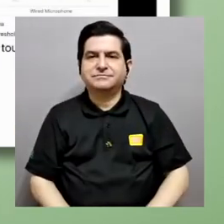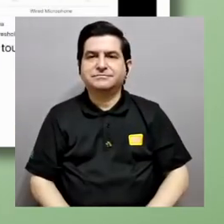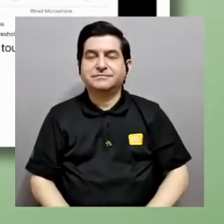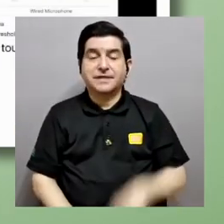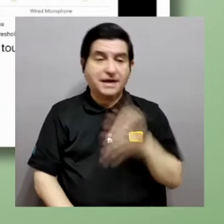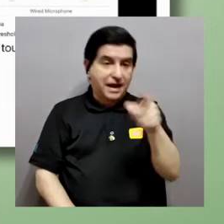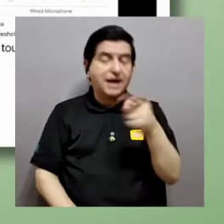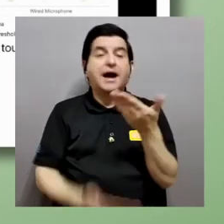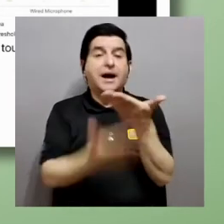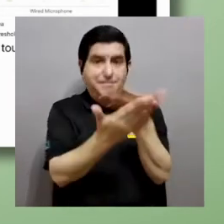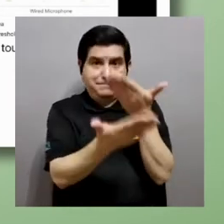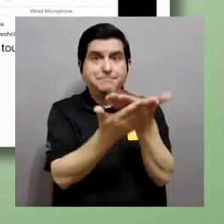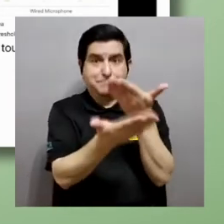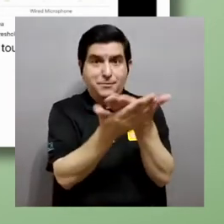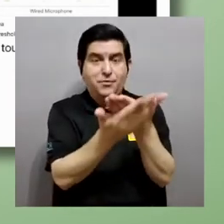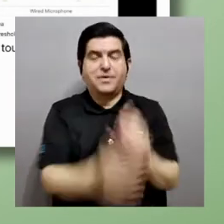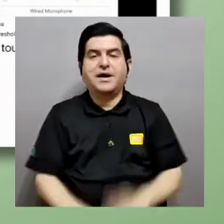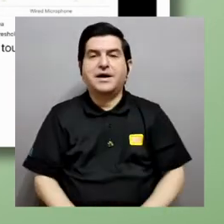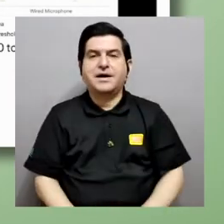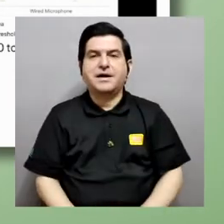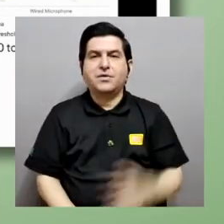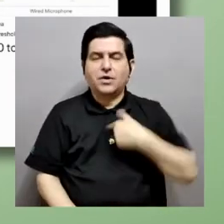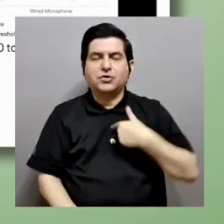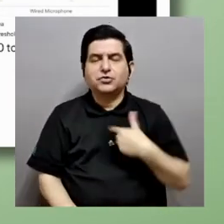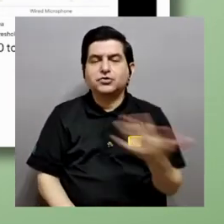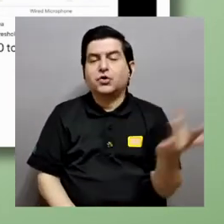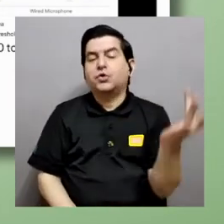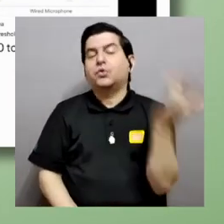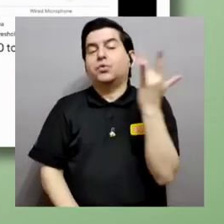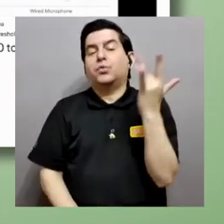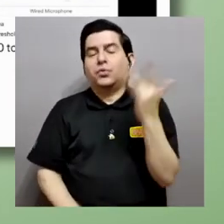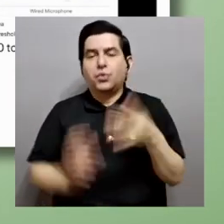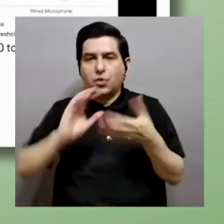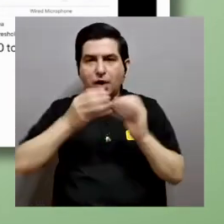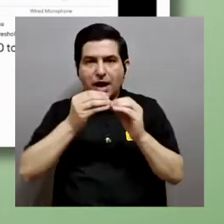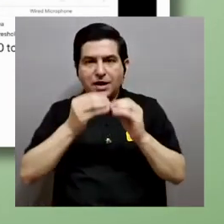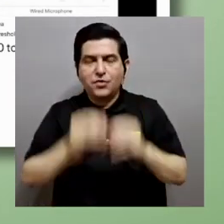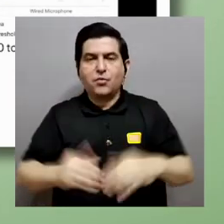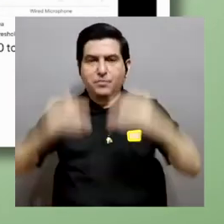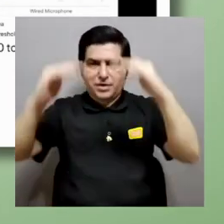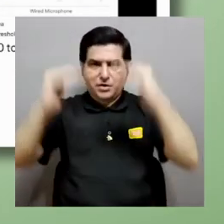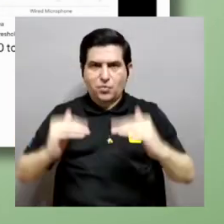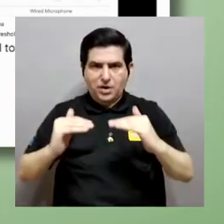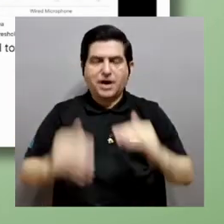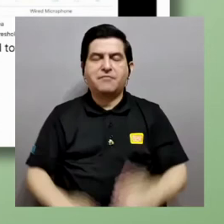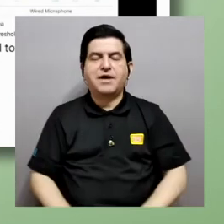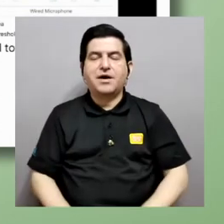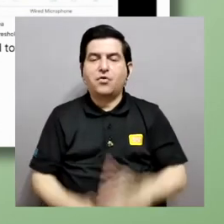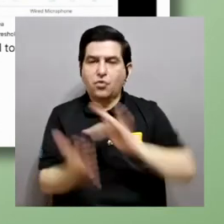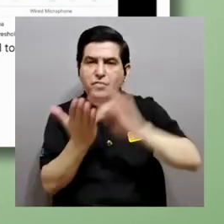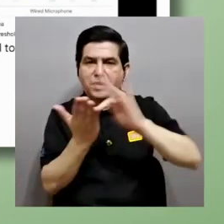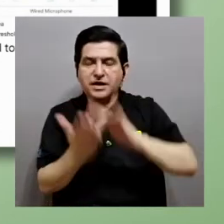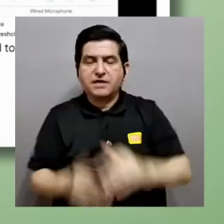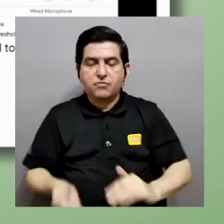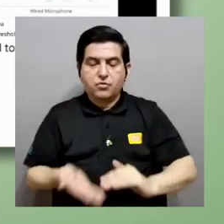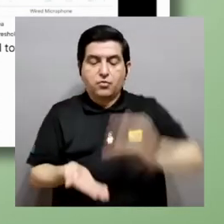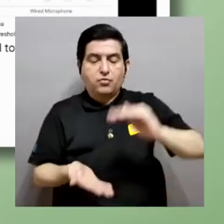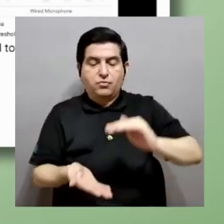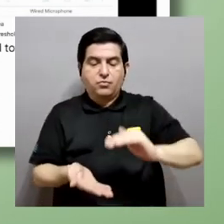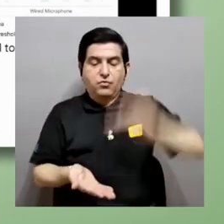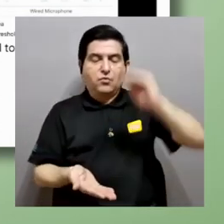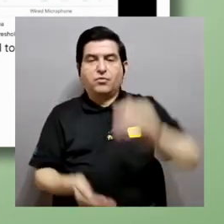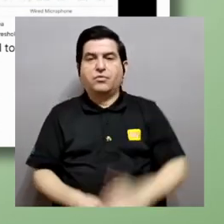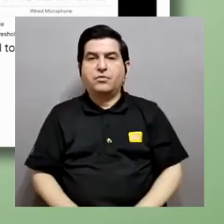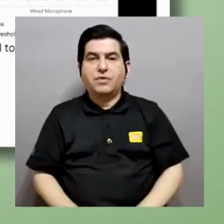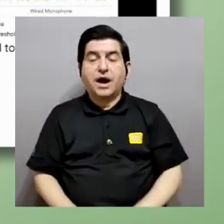estoy demostrándolo. Pueden ver que cada vez que me toco la cara el número que está en la parte de abajo de la pantalla de mi teléfono aumenta lo cual